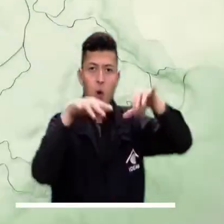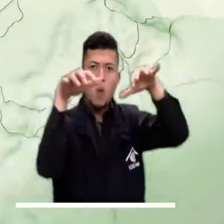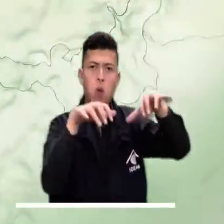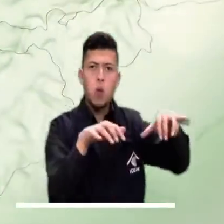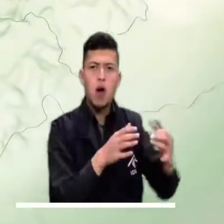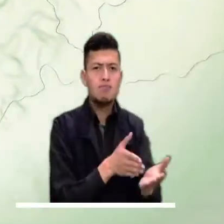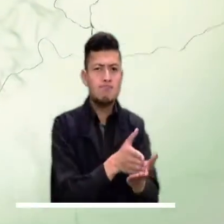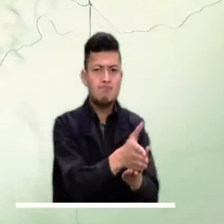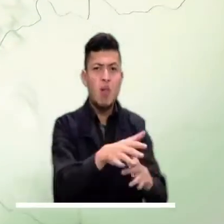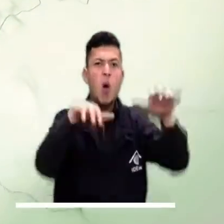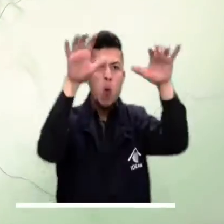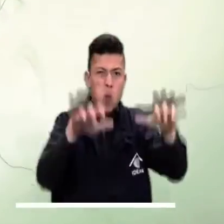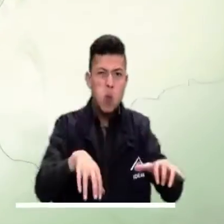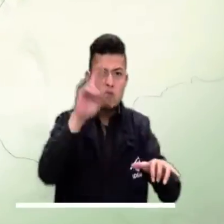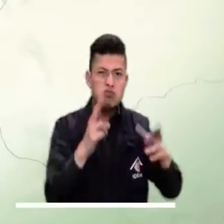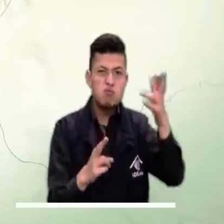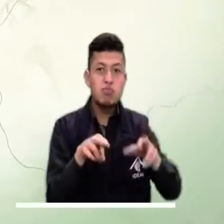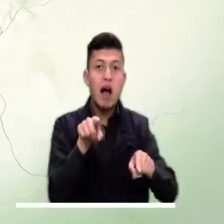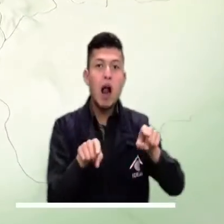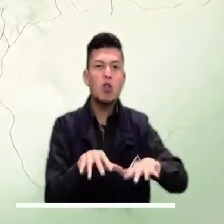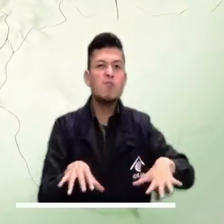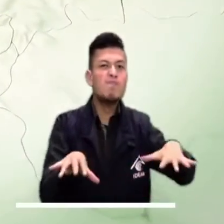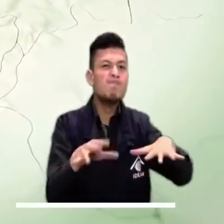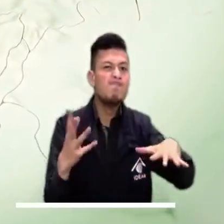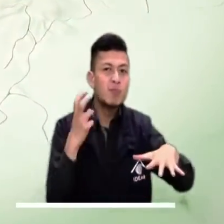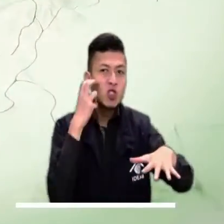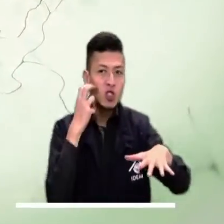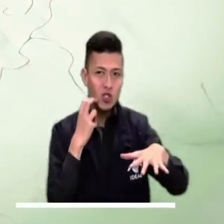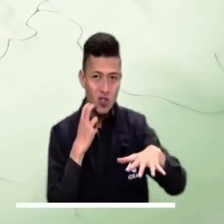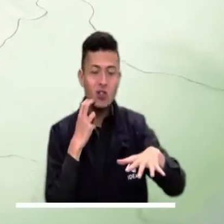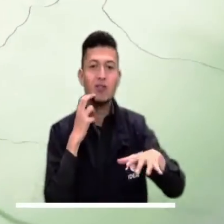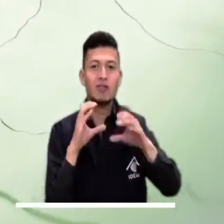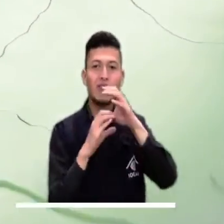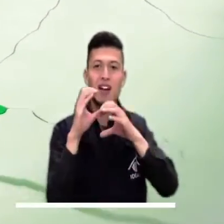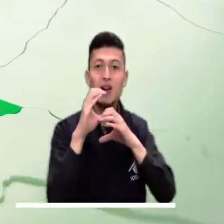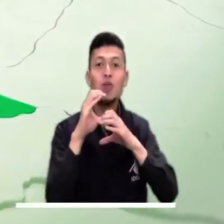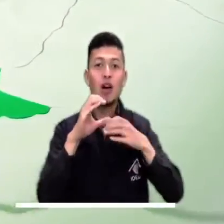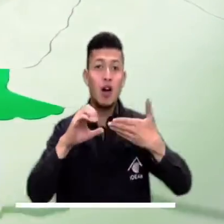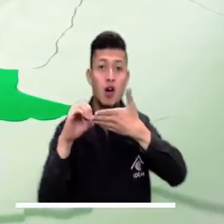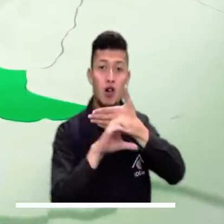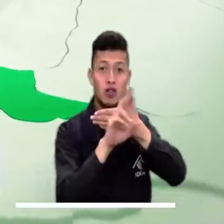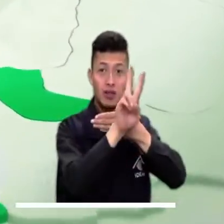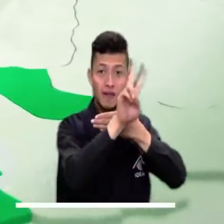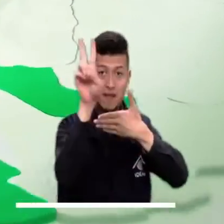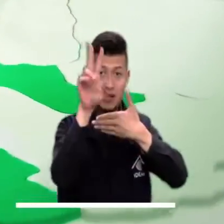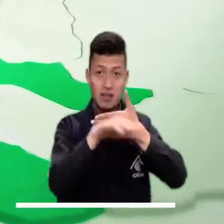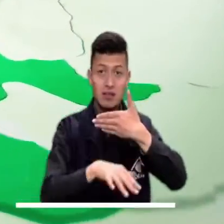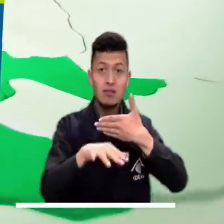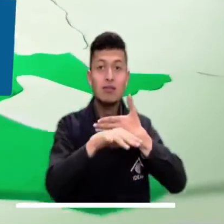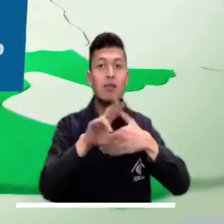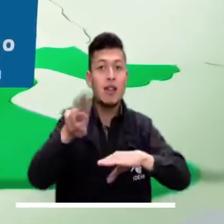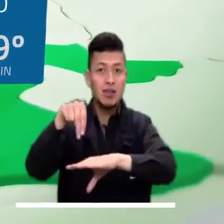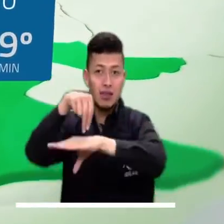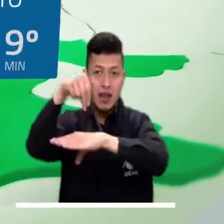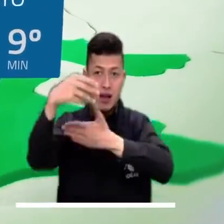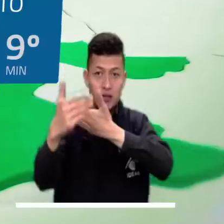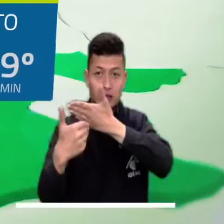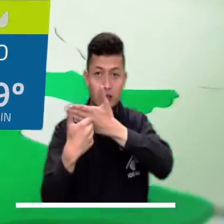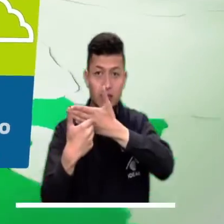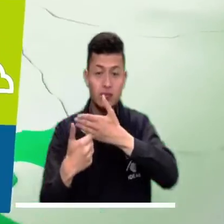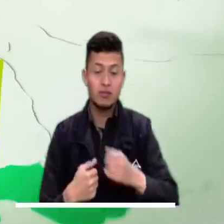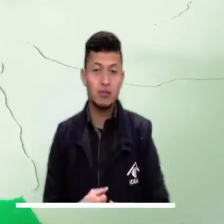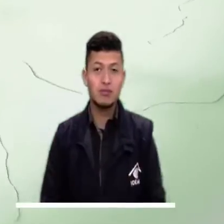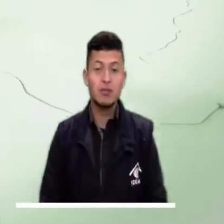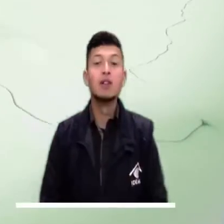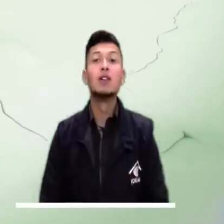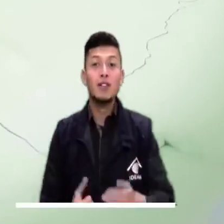pacífico se estiman lluvias constantes con probabilidad de tormentas sobre varios sectores de Chocó, de Cauca y al occidente del Valle del Cauca y centro